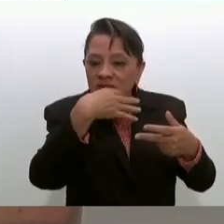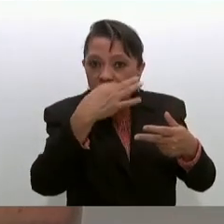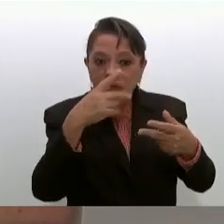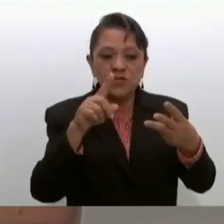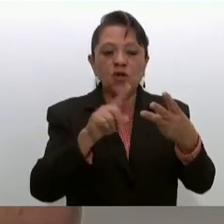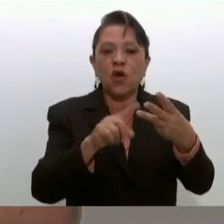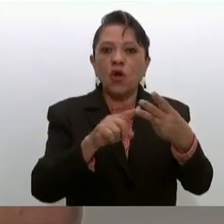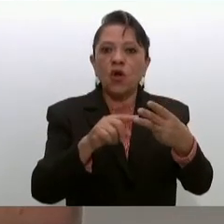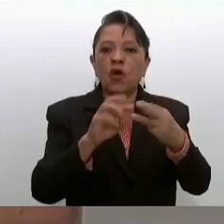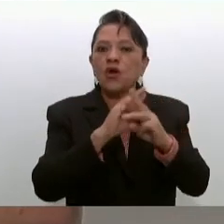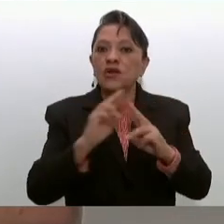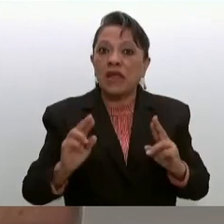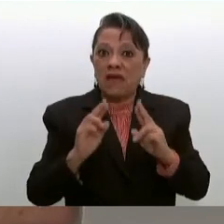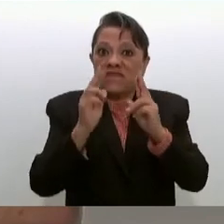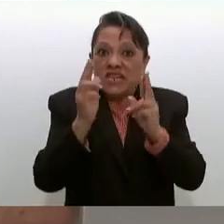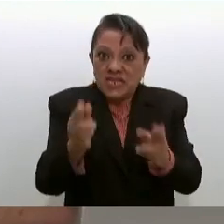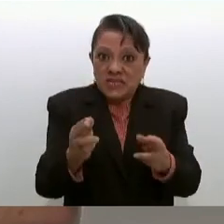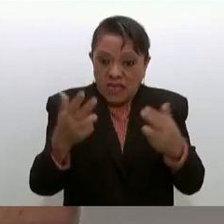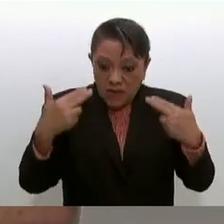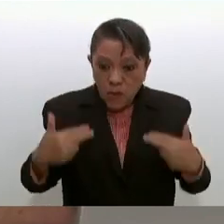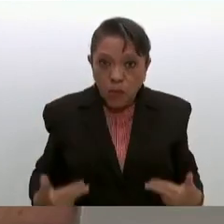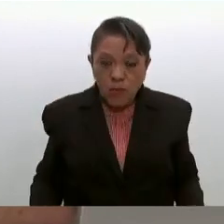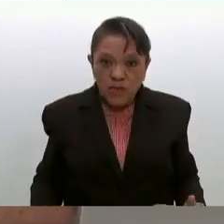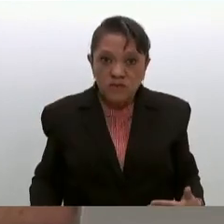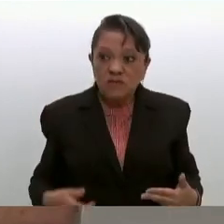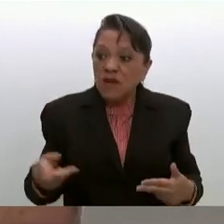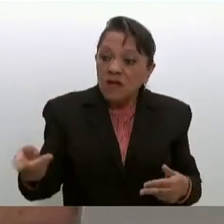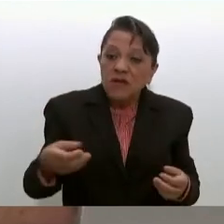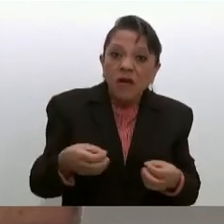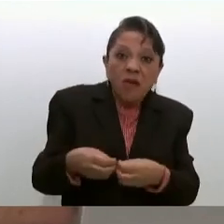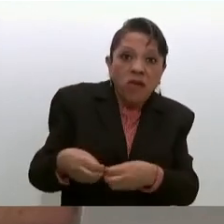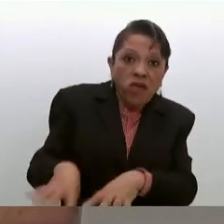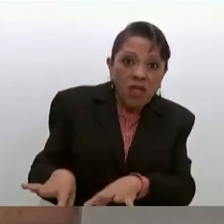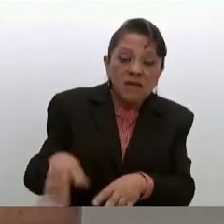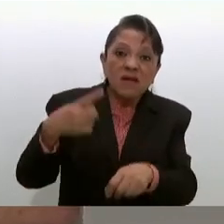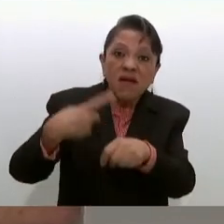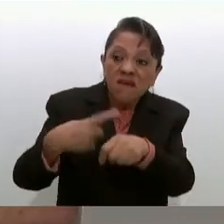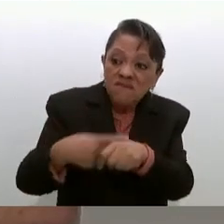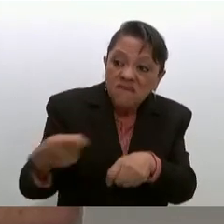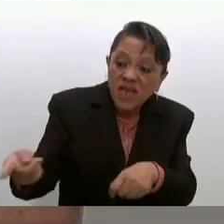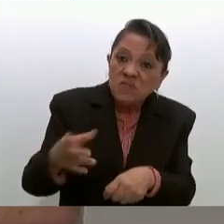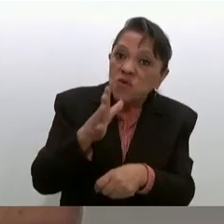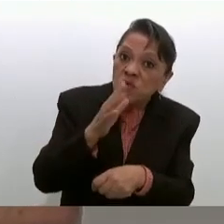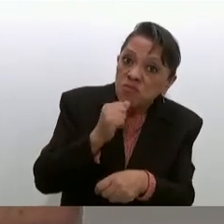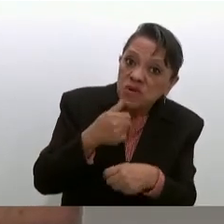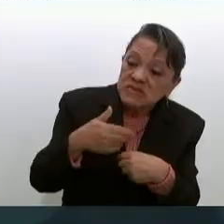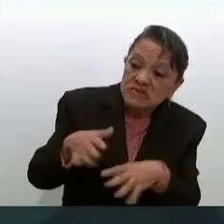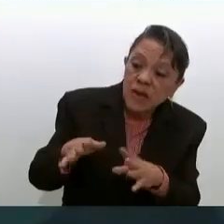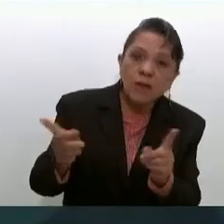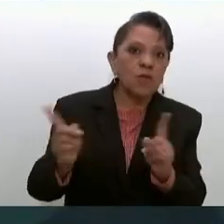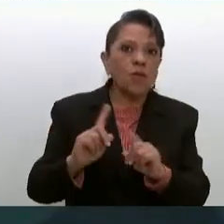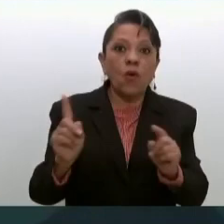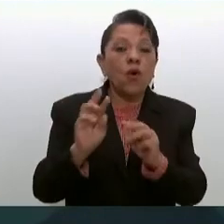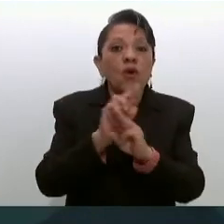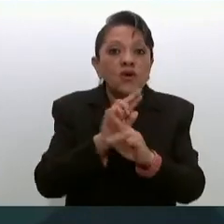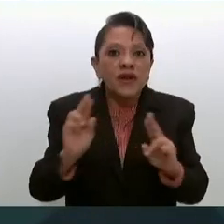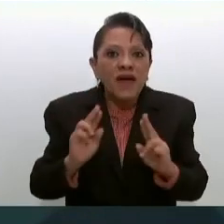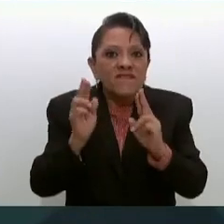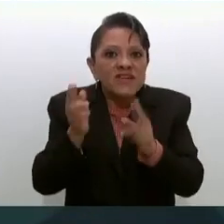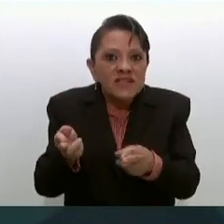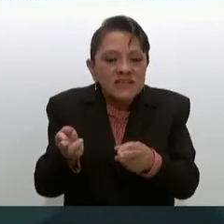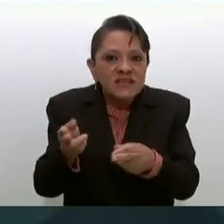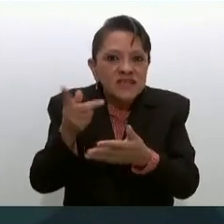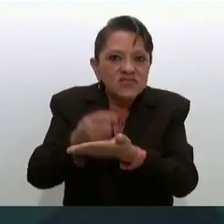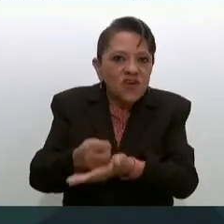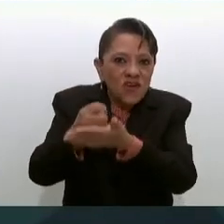rehabilitar al ser humano, no el que quede enfermo ya va a estar, por más mal que le haya ido, fuera de